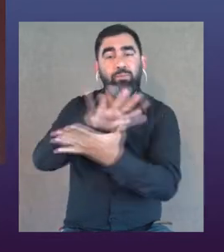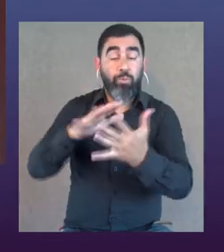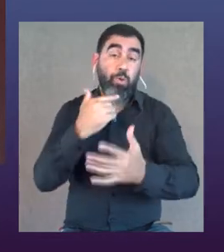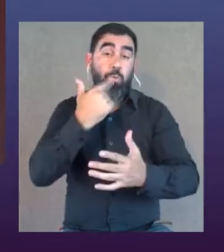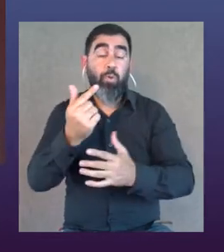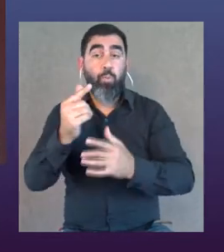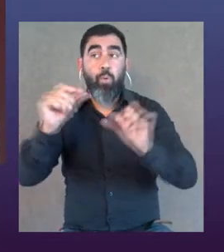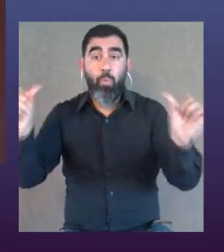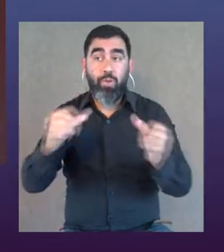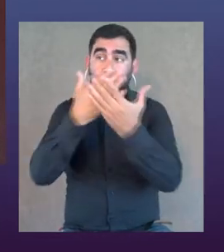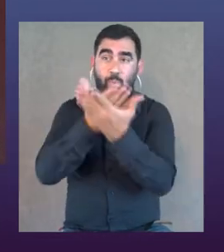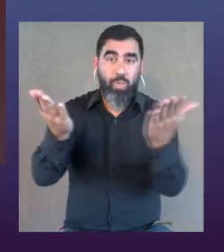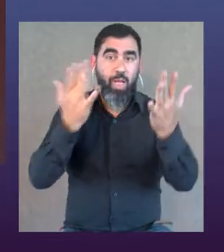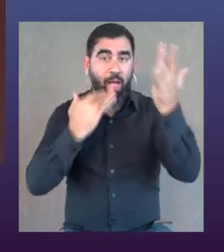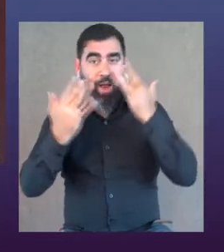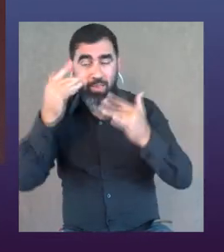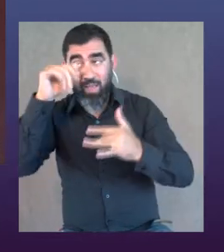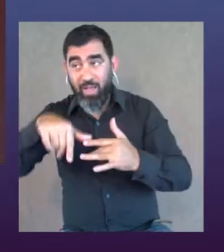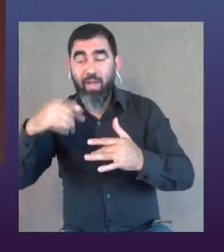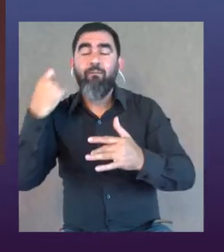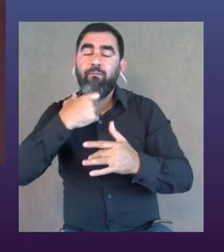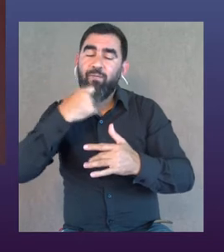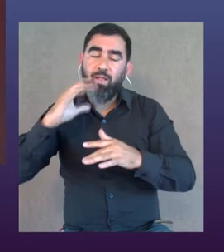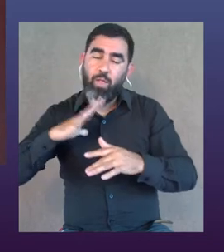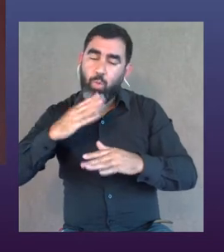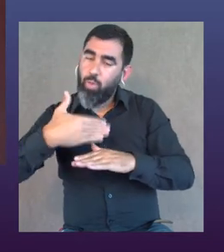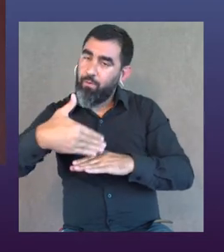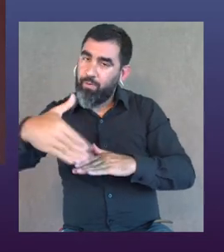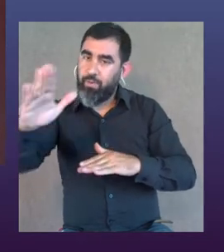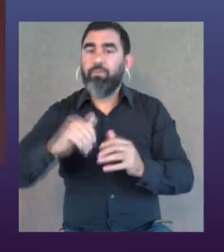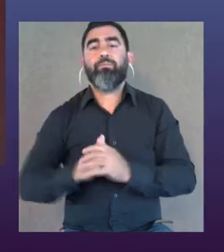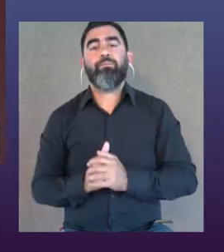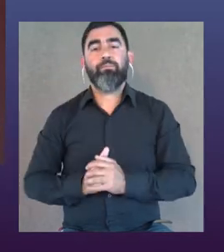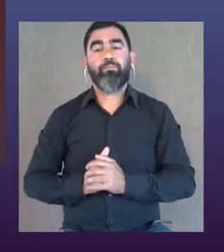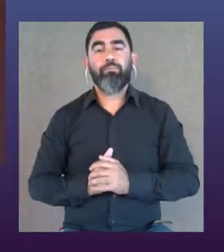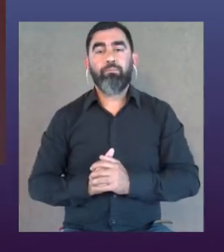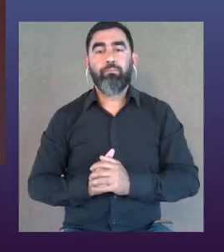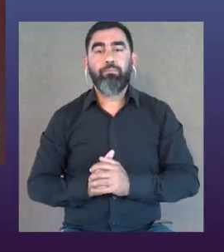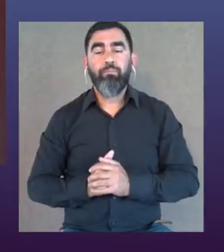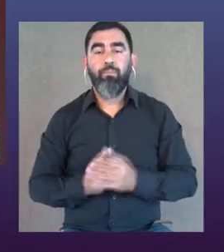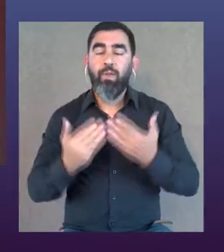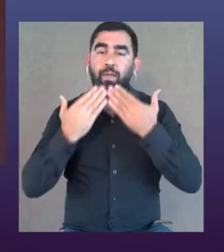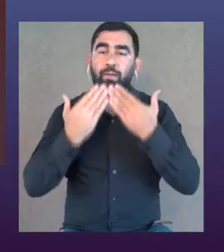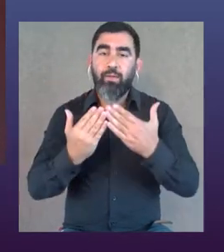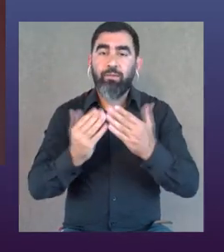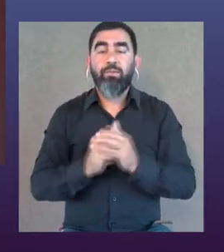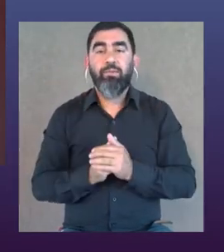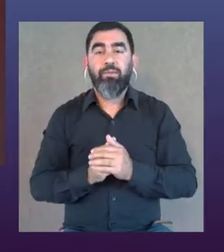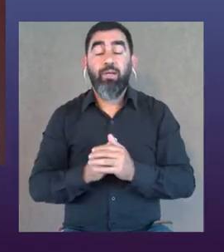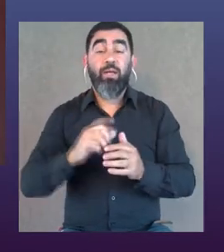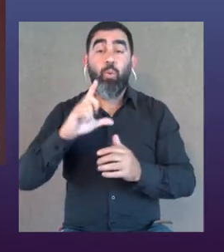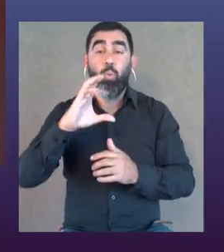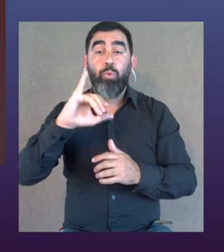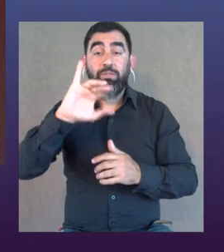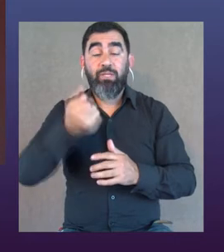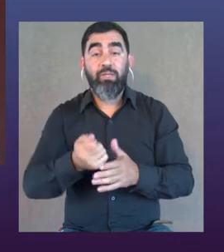otras condiciones para las funciones. Eso todavía acá no está pasando. Bien, gracias Inés.